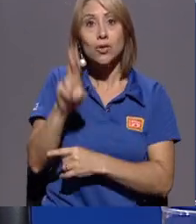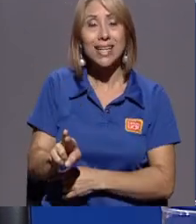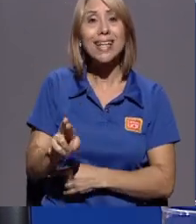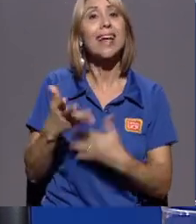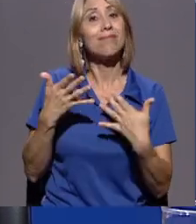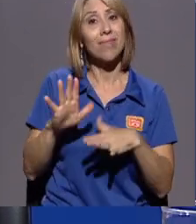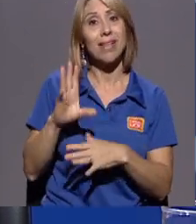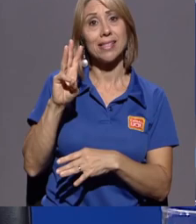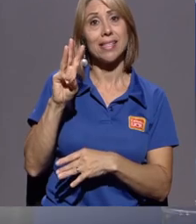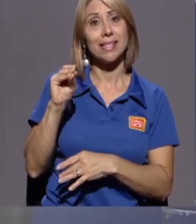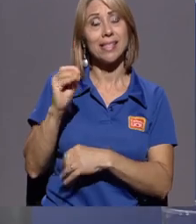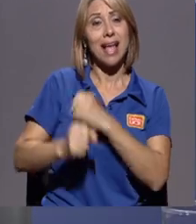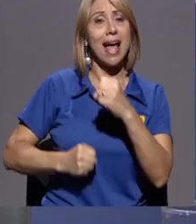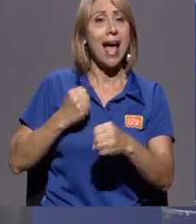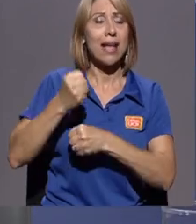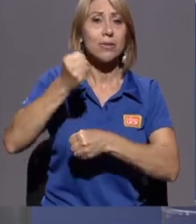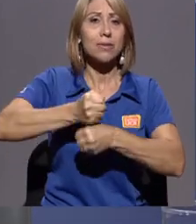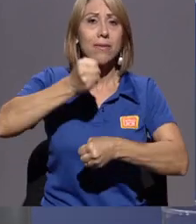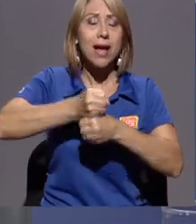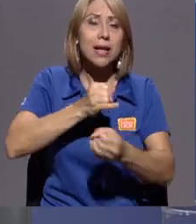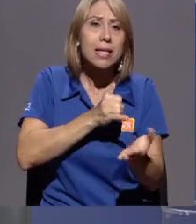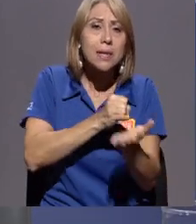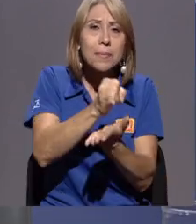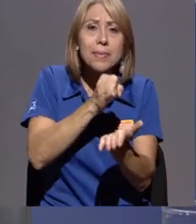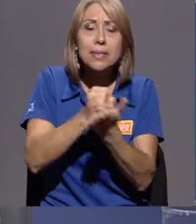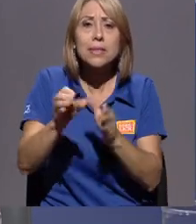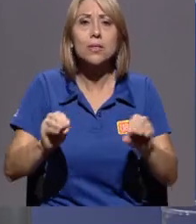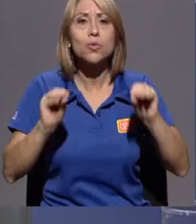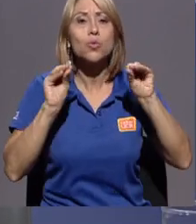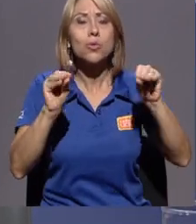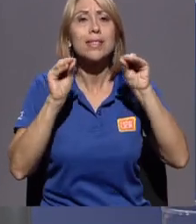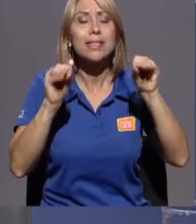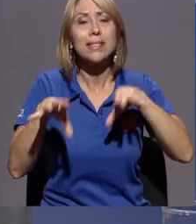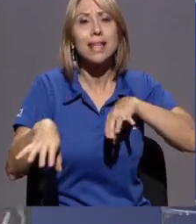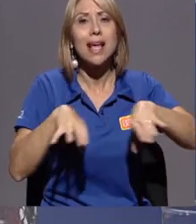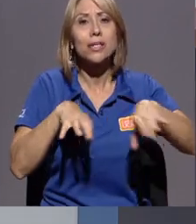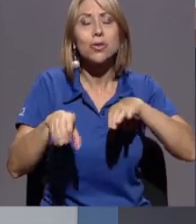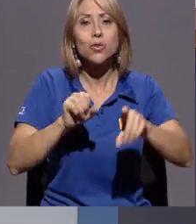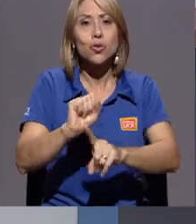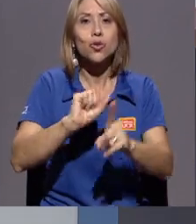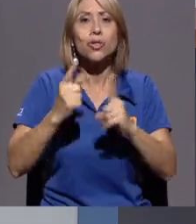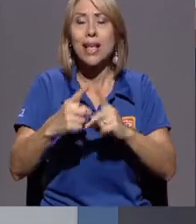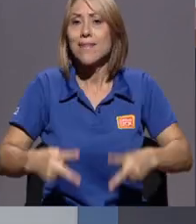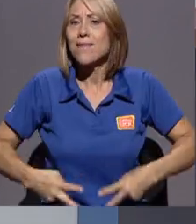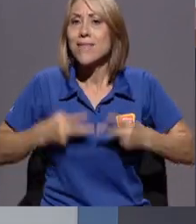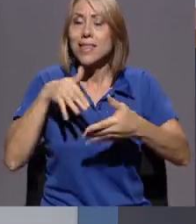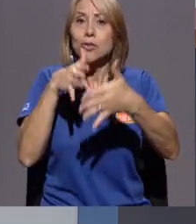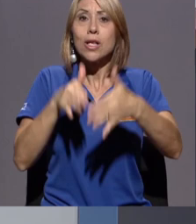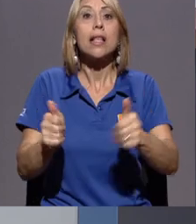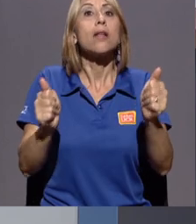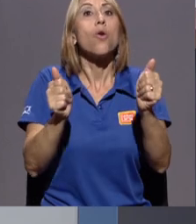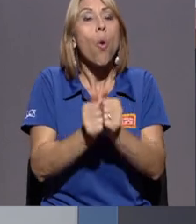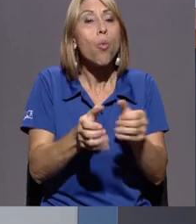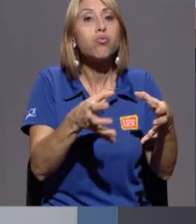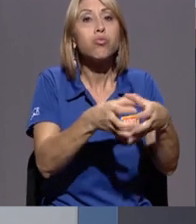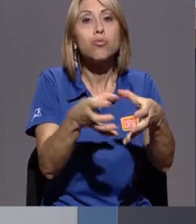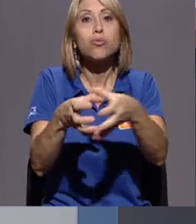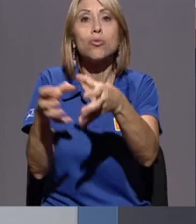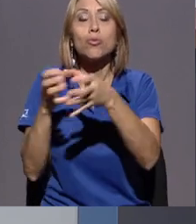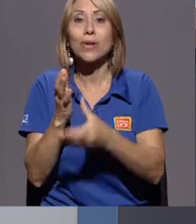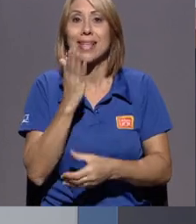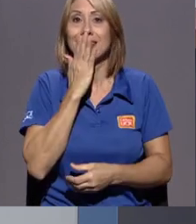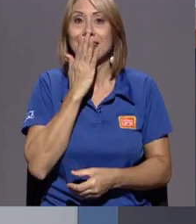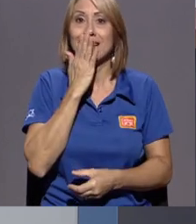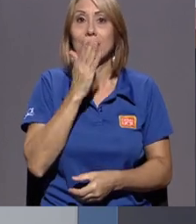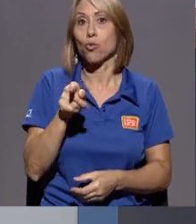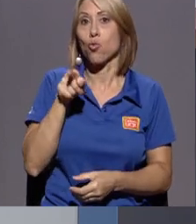tiene 60 años de trabajar en investigación, docencia, acción social, vida estudiantil con los pueblos indígenas de nuestro país. Y si usted es uno de estos